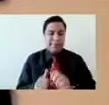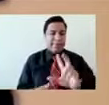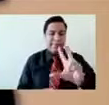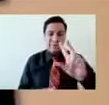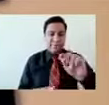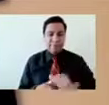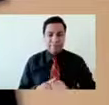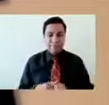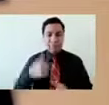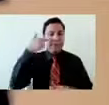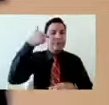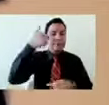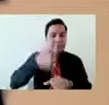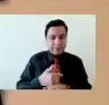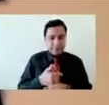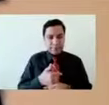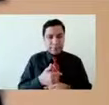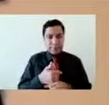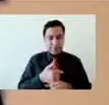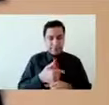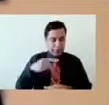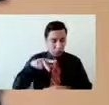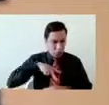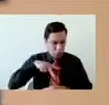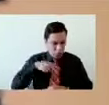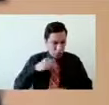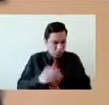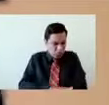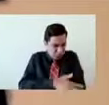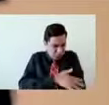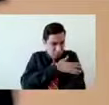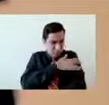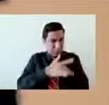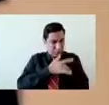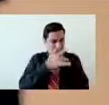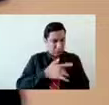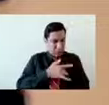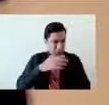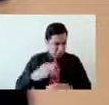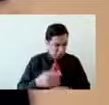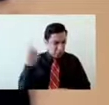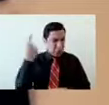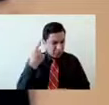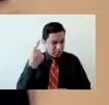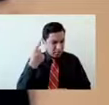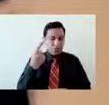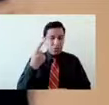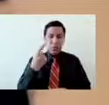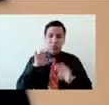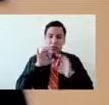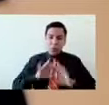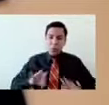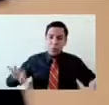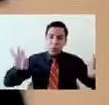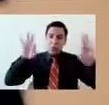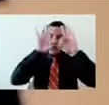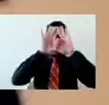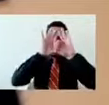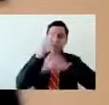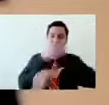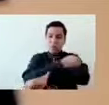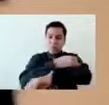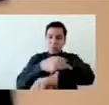entender nuestras propias emociones nos va a permitir saber por qué algo que yo creo que es importante para mí como la familia